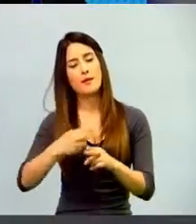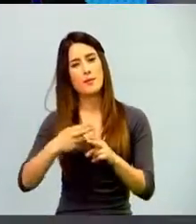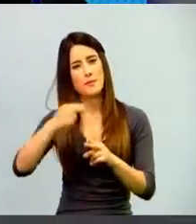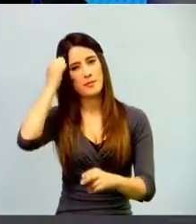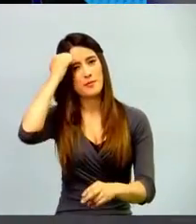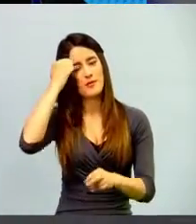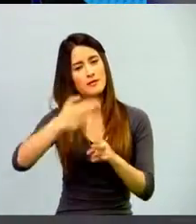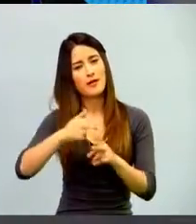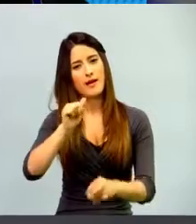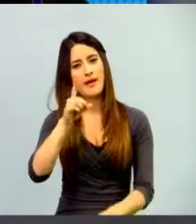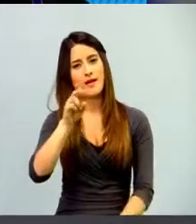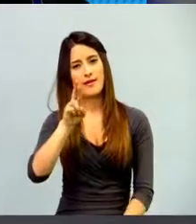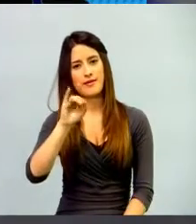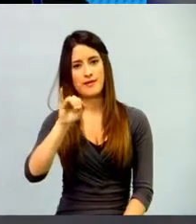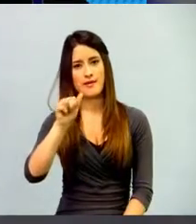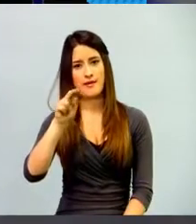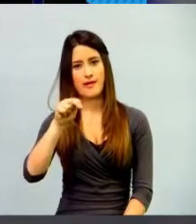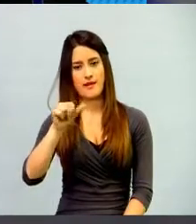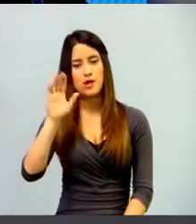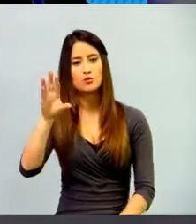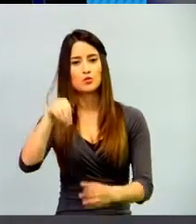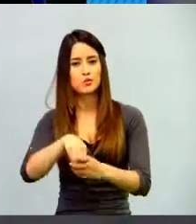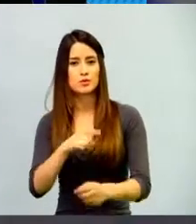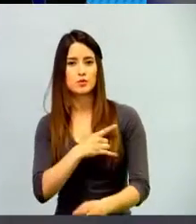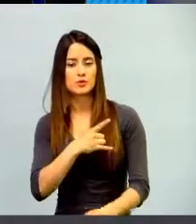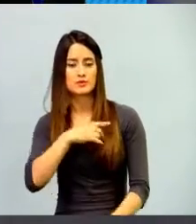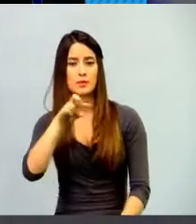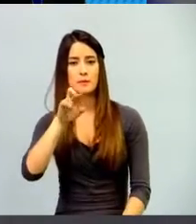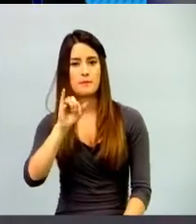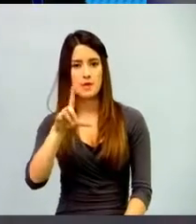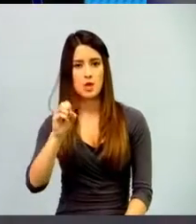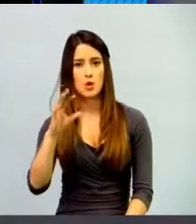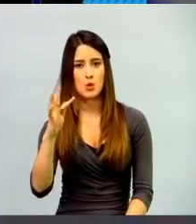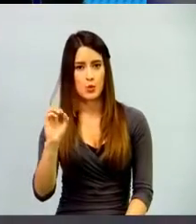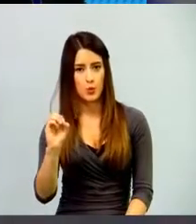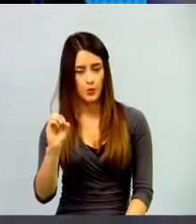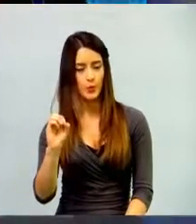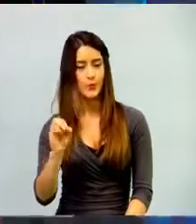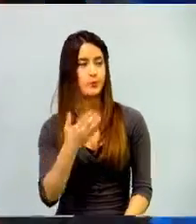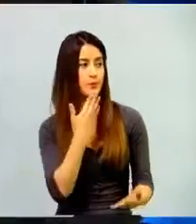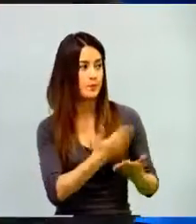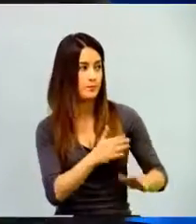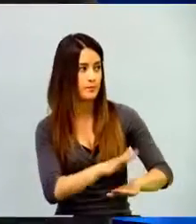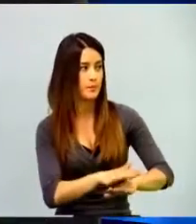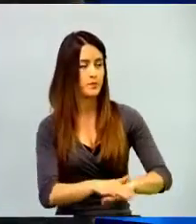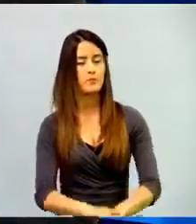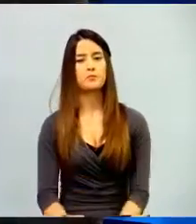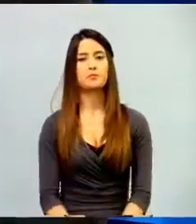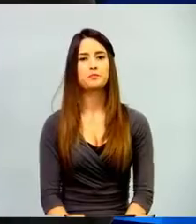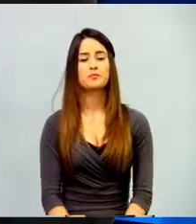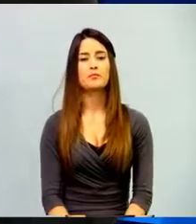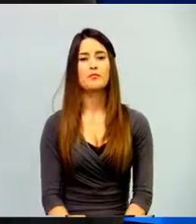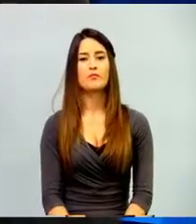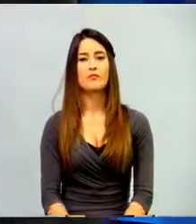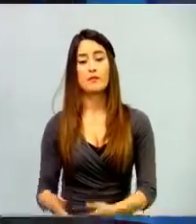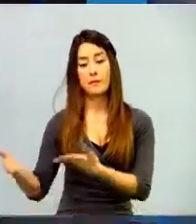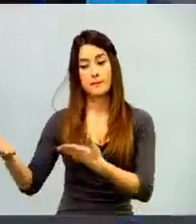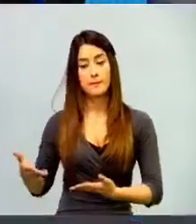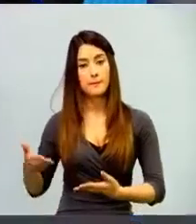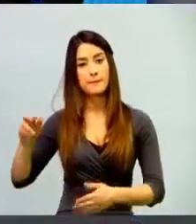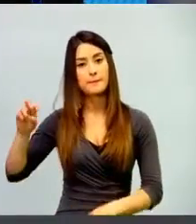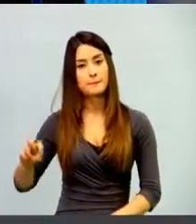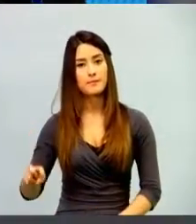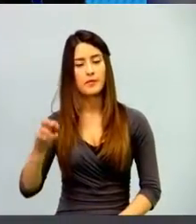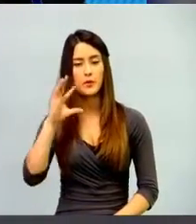Gómez Ceballos de la Universidad Piloto de Colombia. Buenas tardes. Le damos la bienvenida